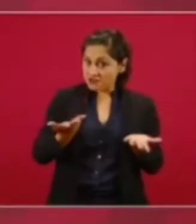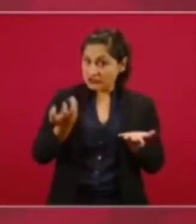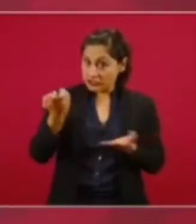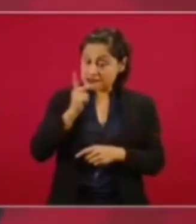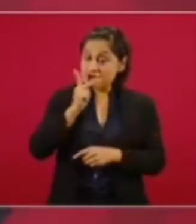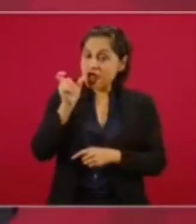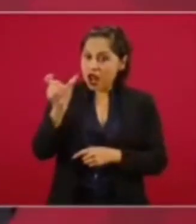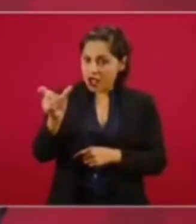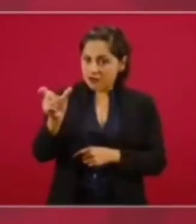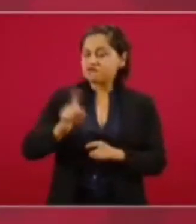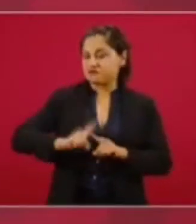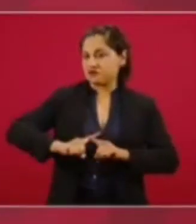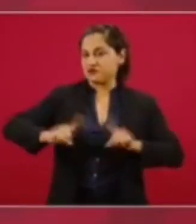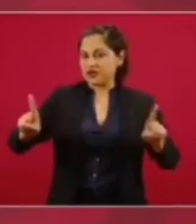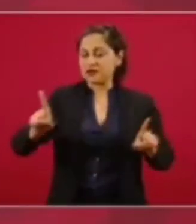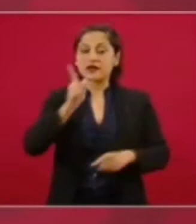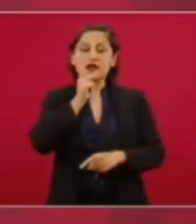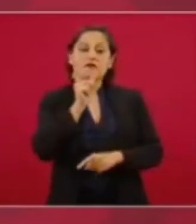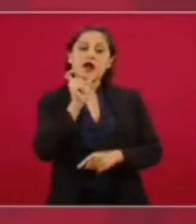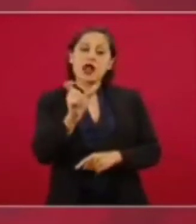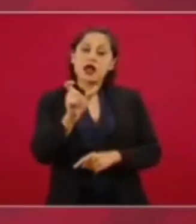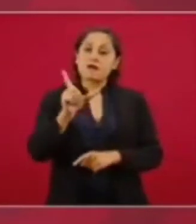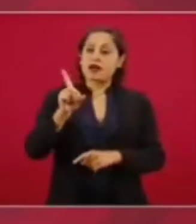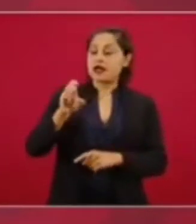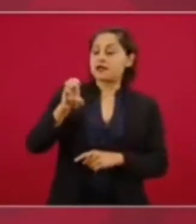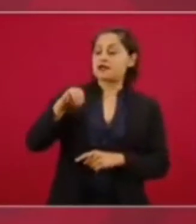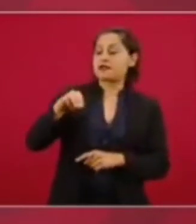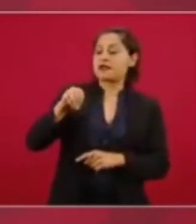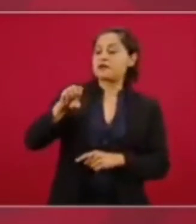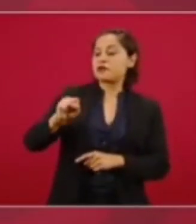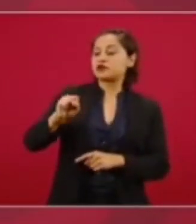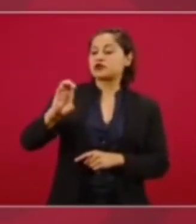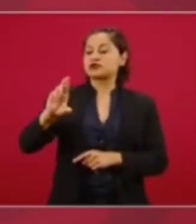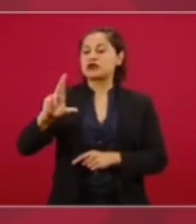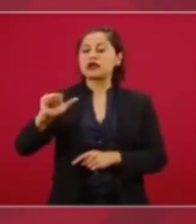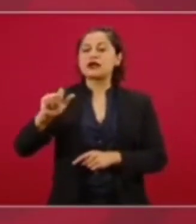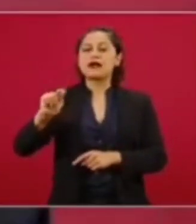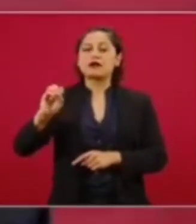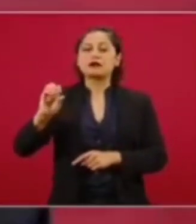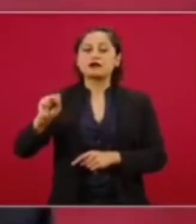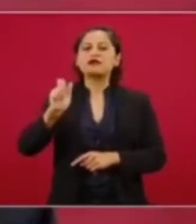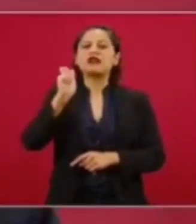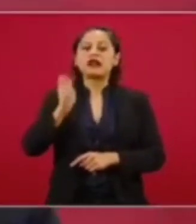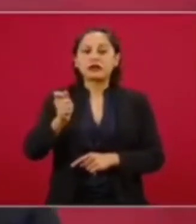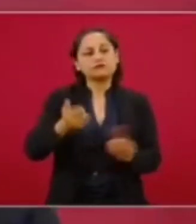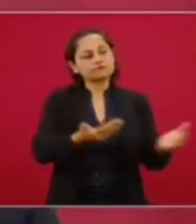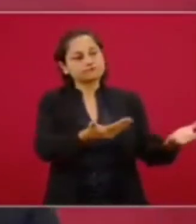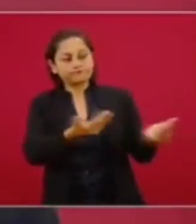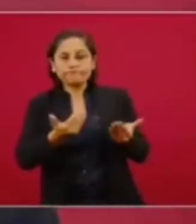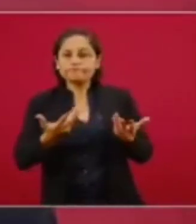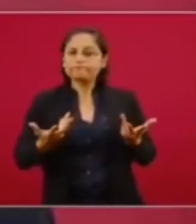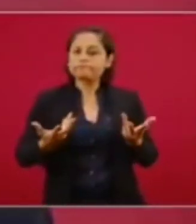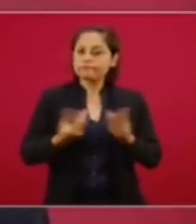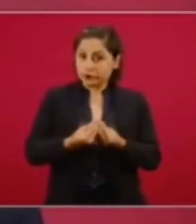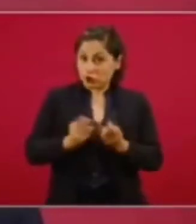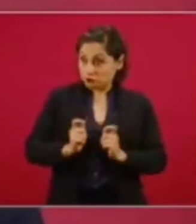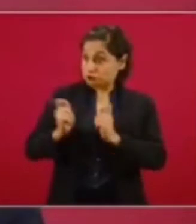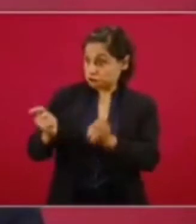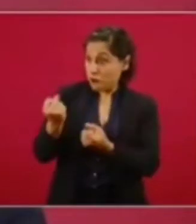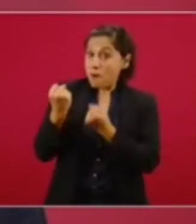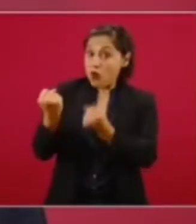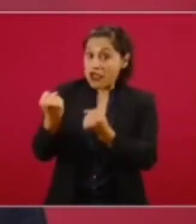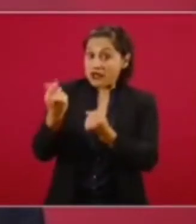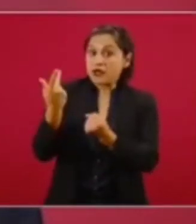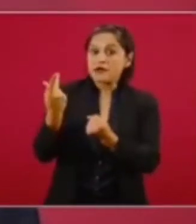demos y cratos, poder y pueblo, el